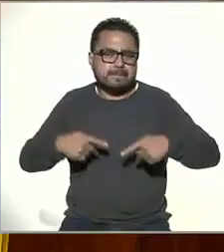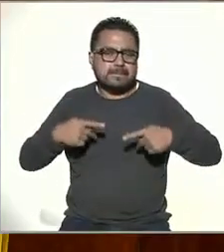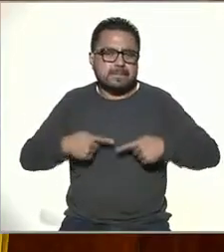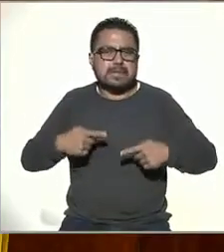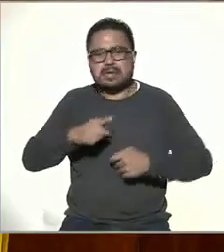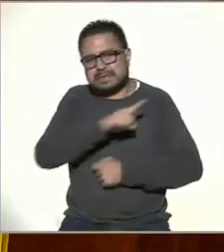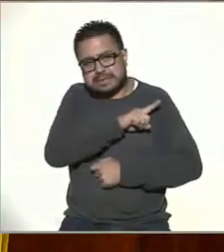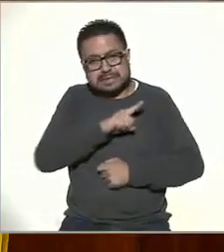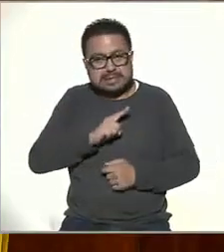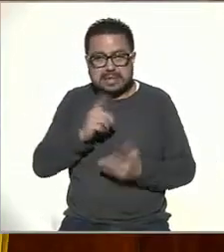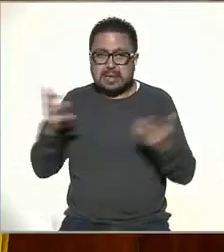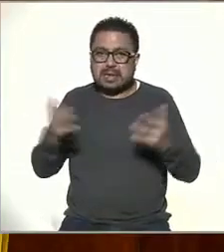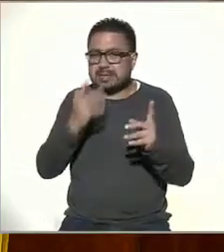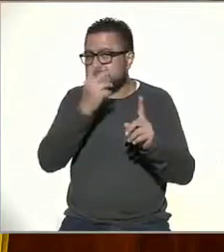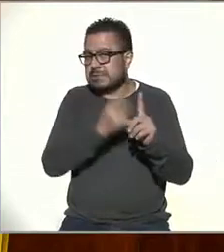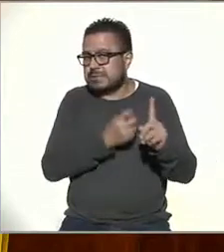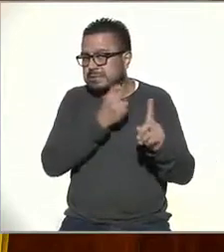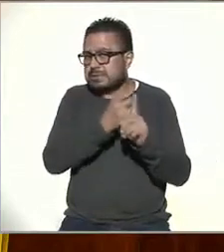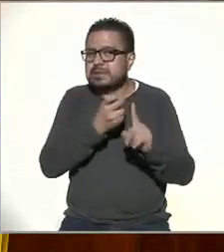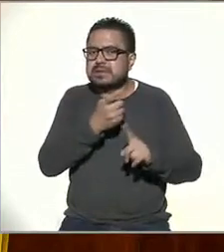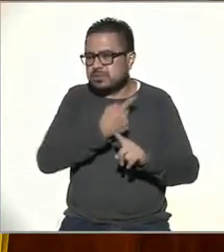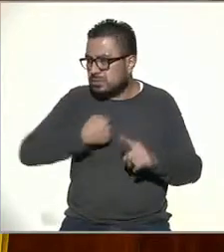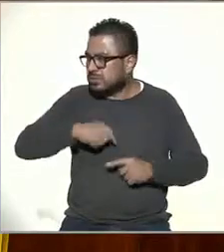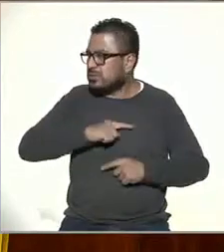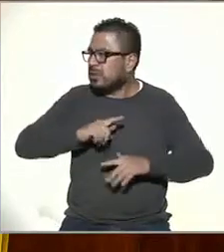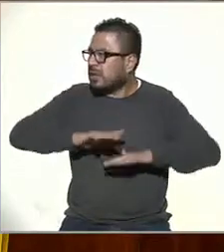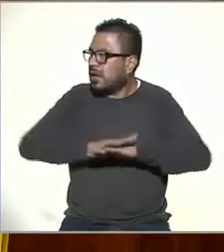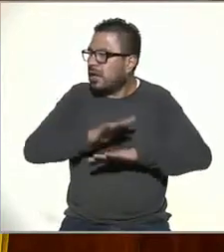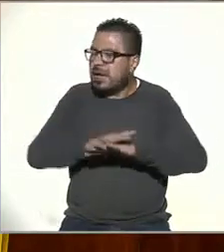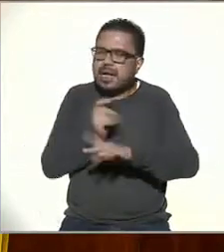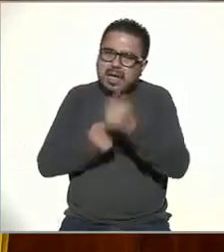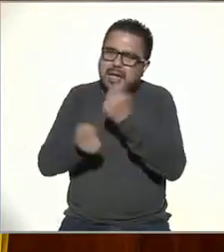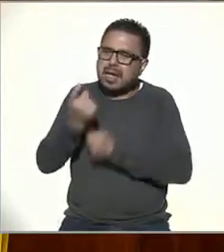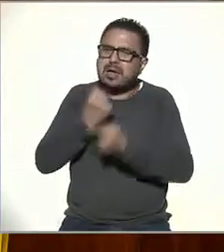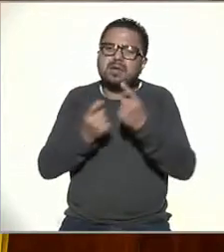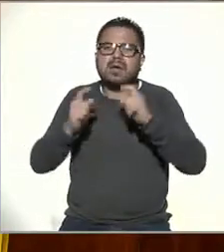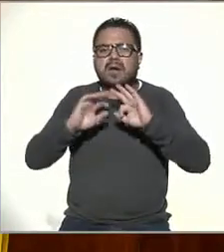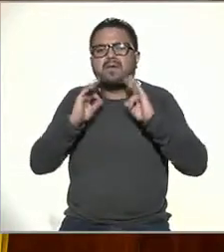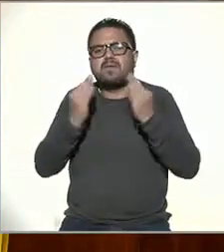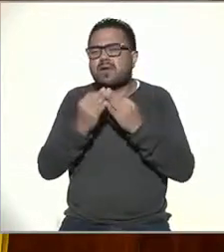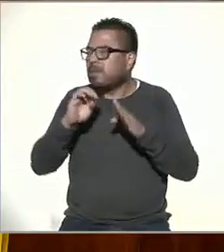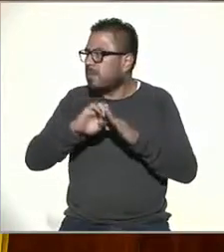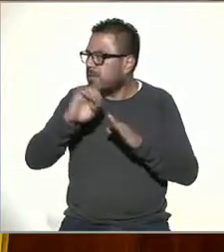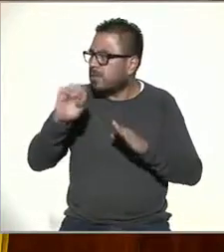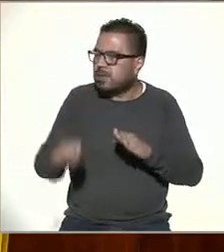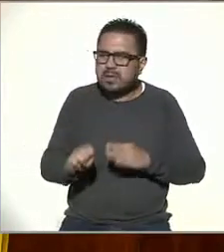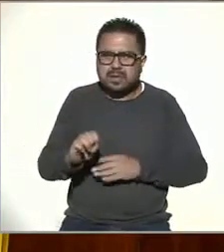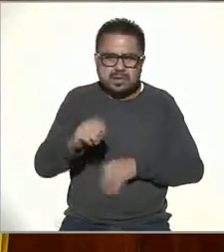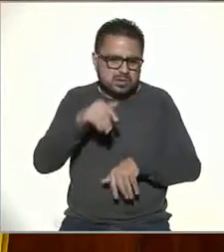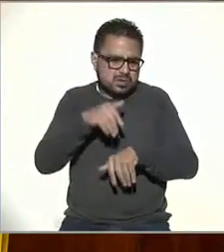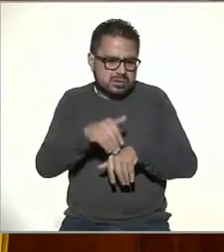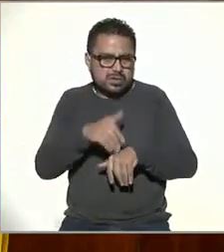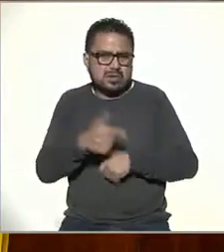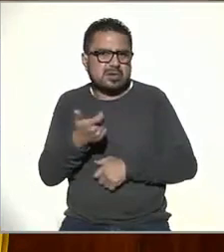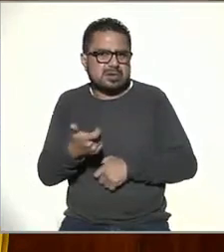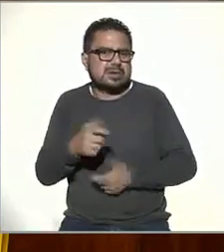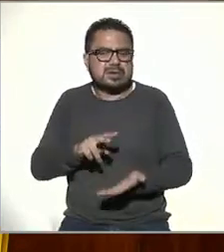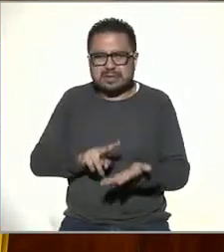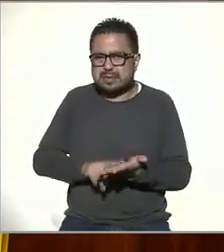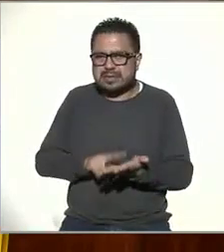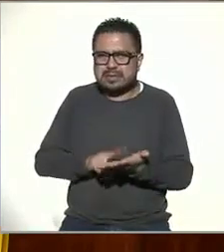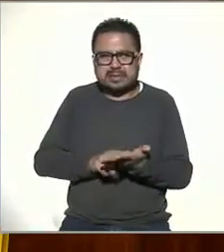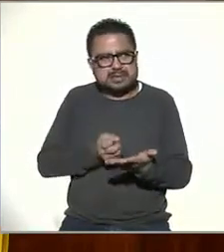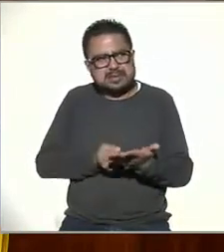tenemos que hacer esto. Nosotros cambiamos algunas modalidades, por ejemplo, el índice de precios que